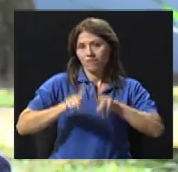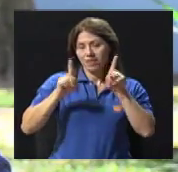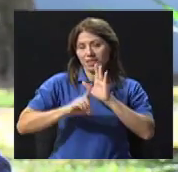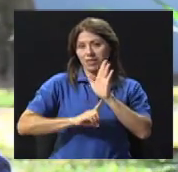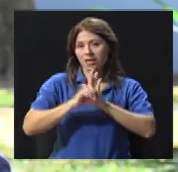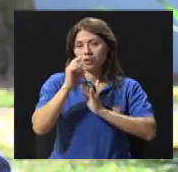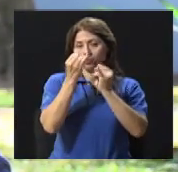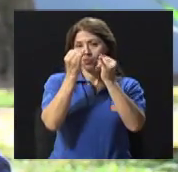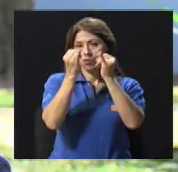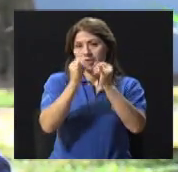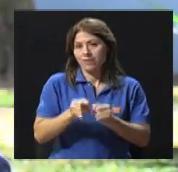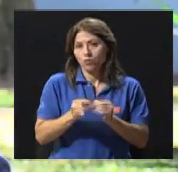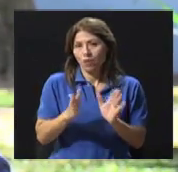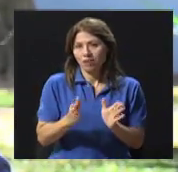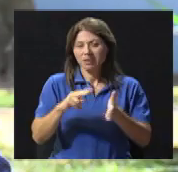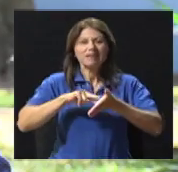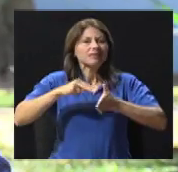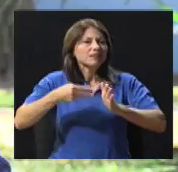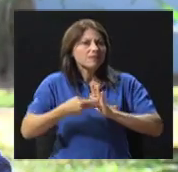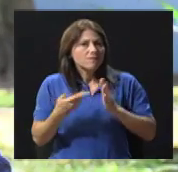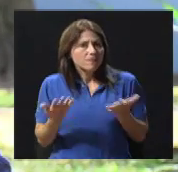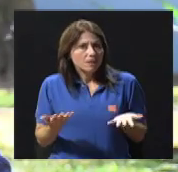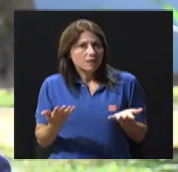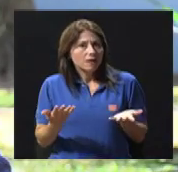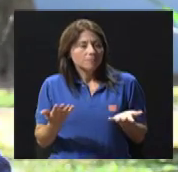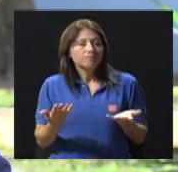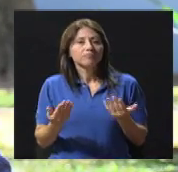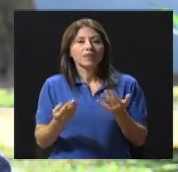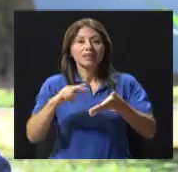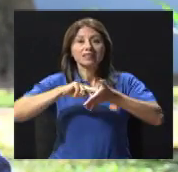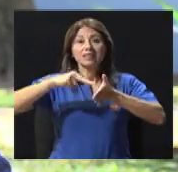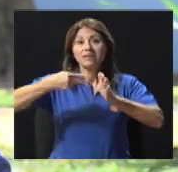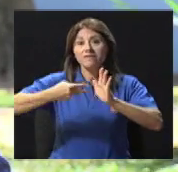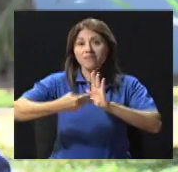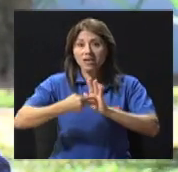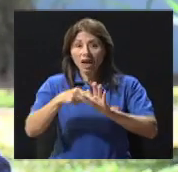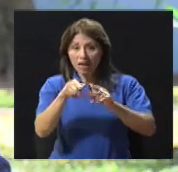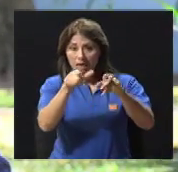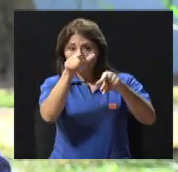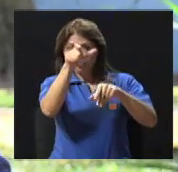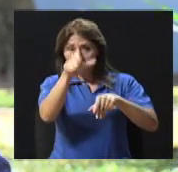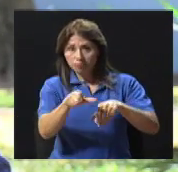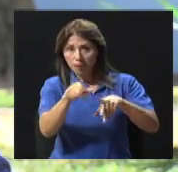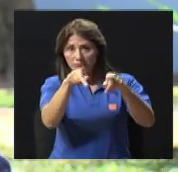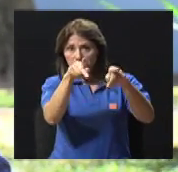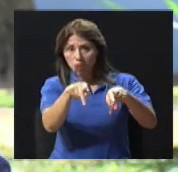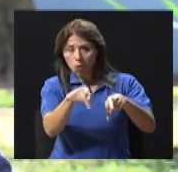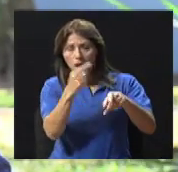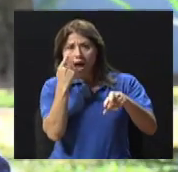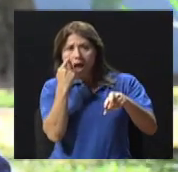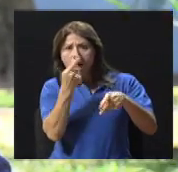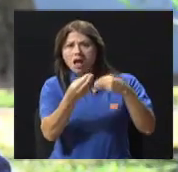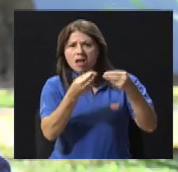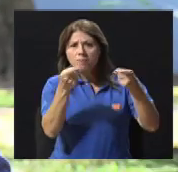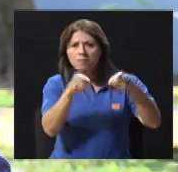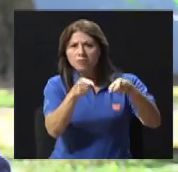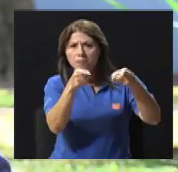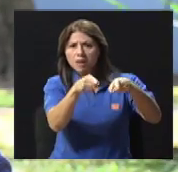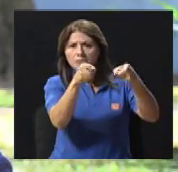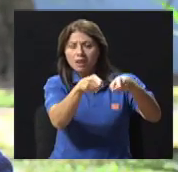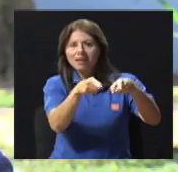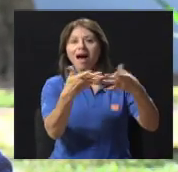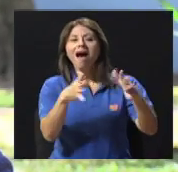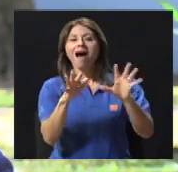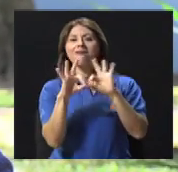son los signos, son los síntomas los que van estableciendo qué es lo que la familia tiene que hacer con esa persona.